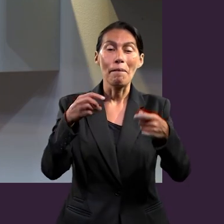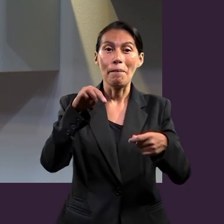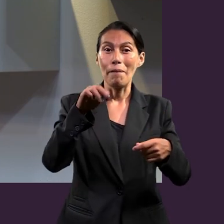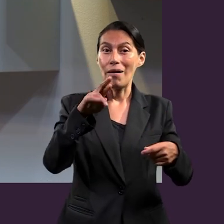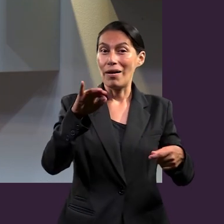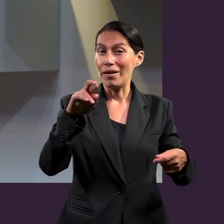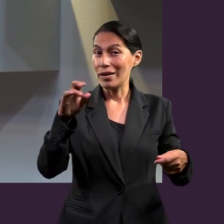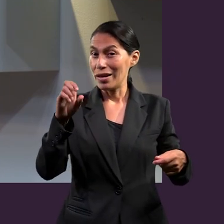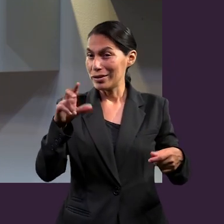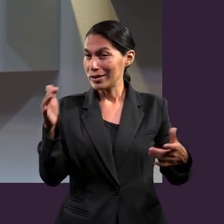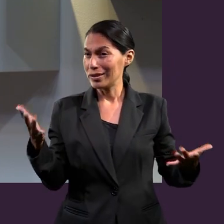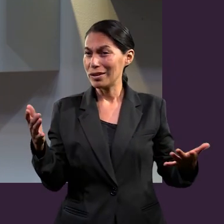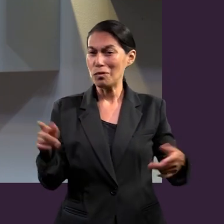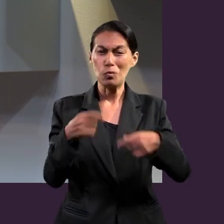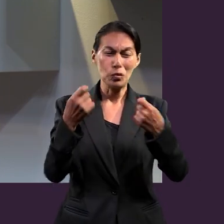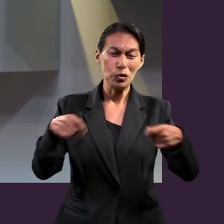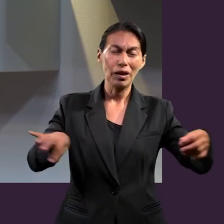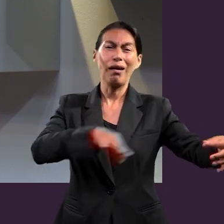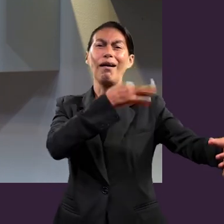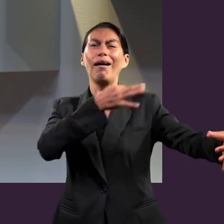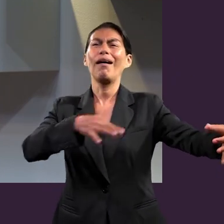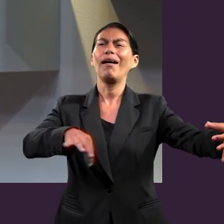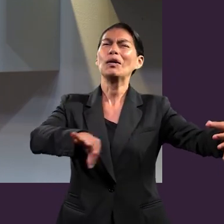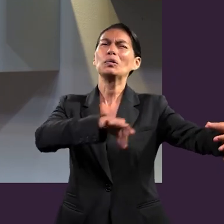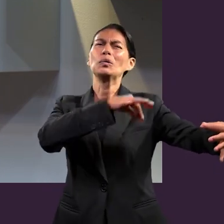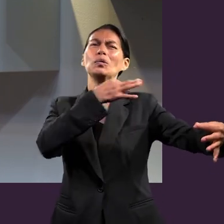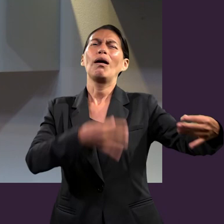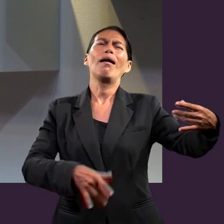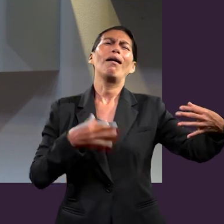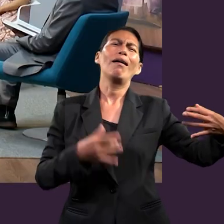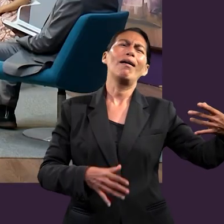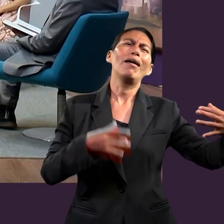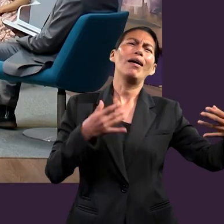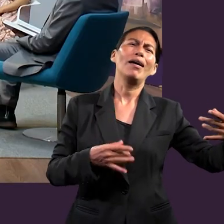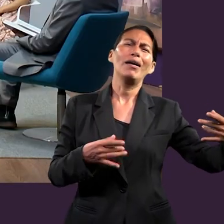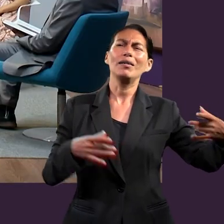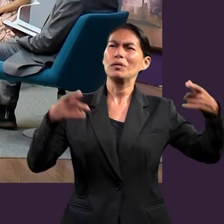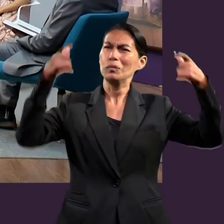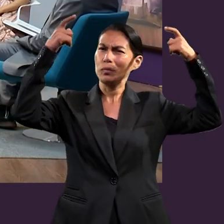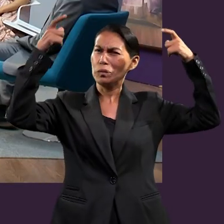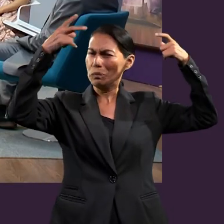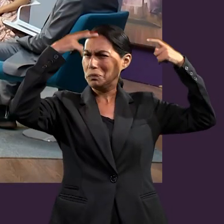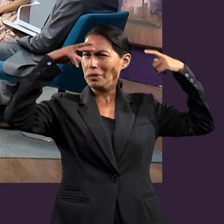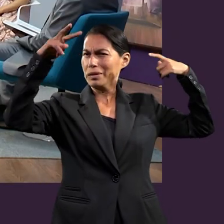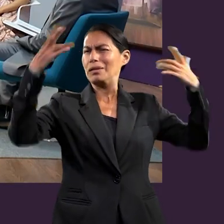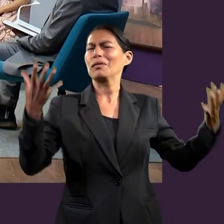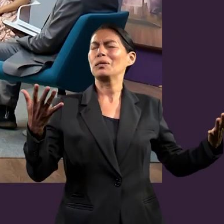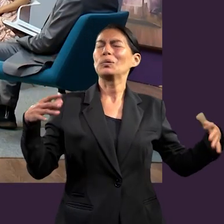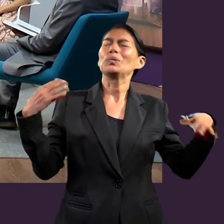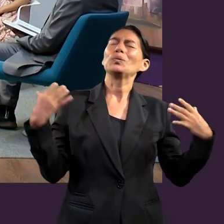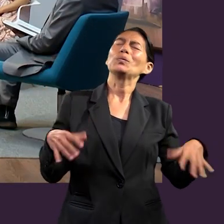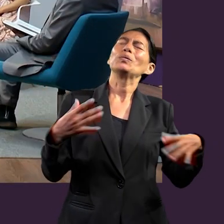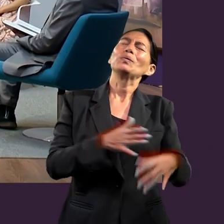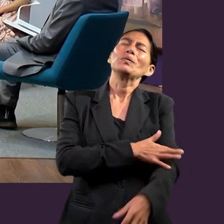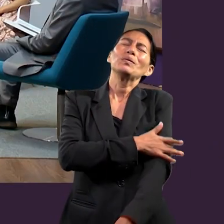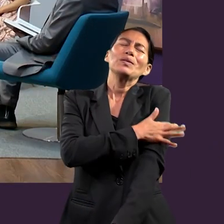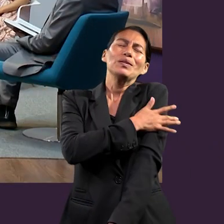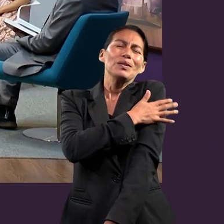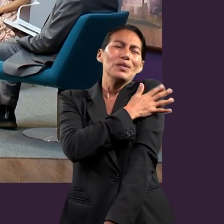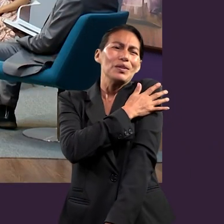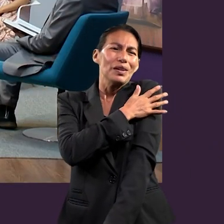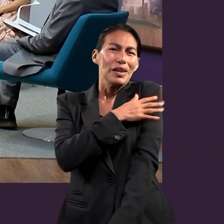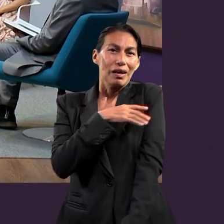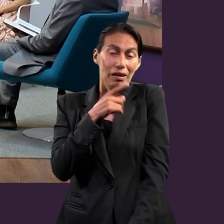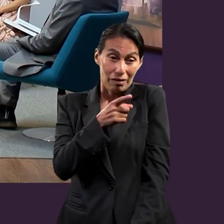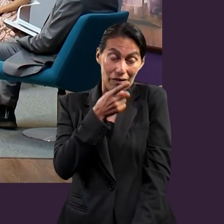nos pusimos en alerta, y nos emocionamos cuando escuchamos un pedacito del mariachi, y después siguió con otras canciones. Al final ella nos decía que la música